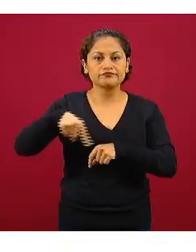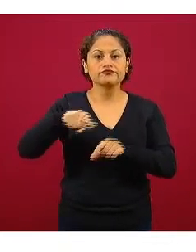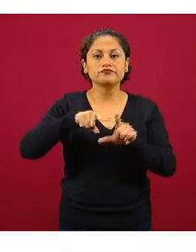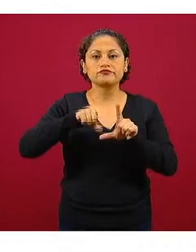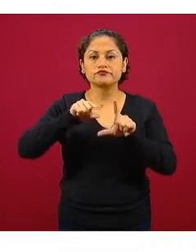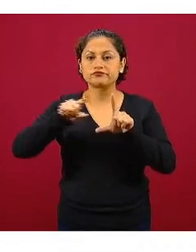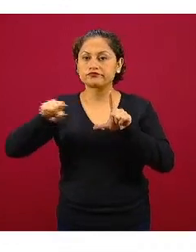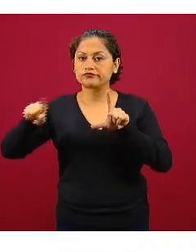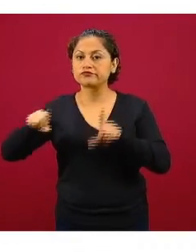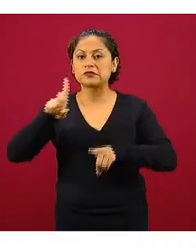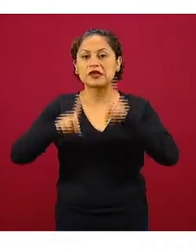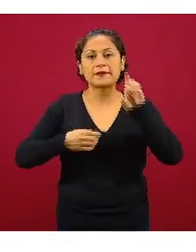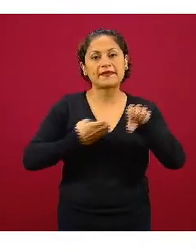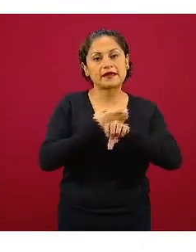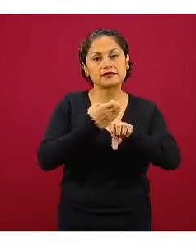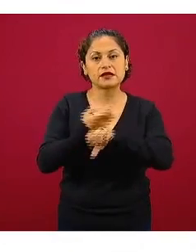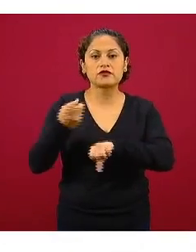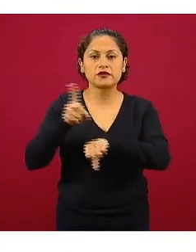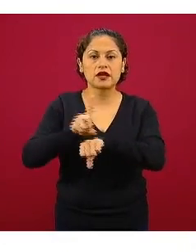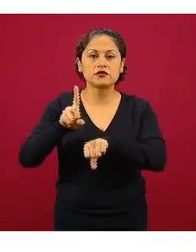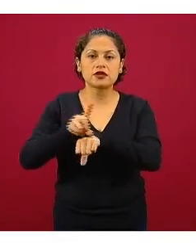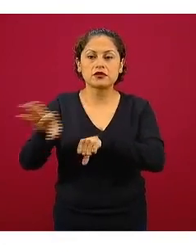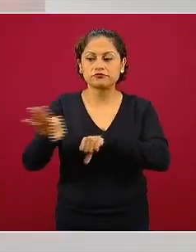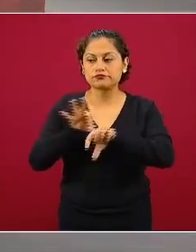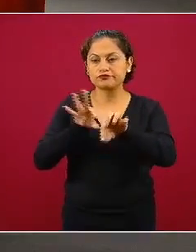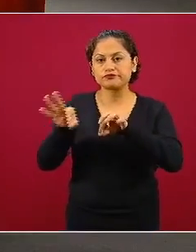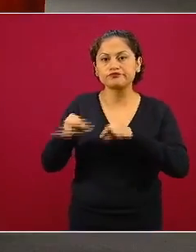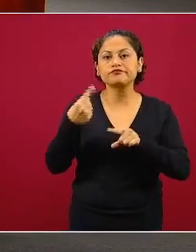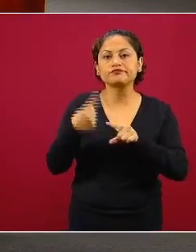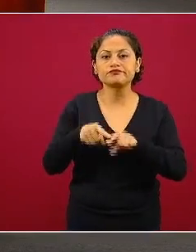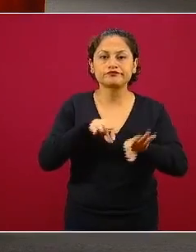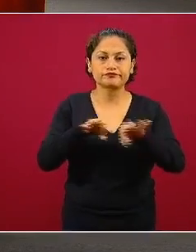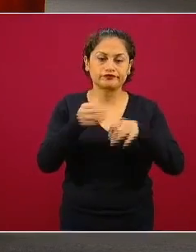que presentamos todos los días la siguiente